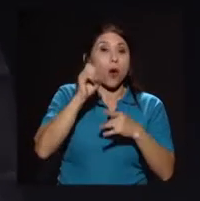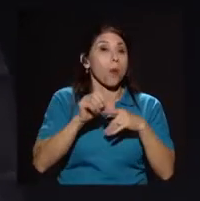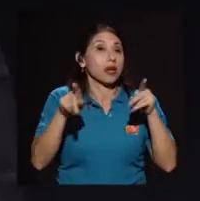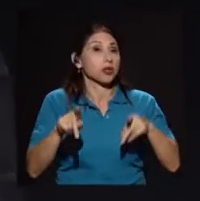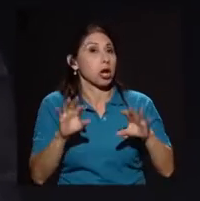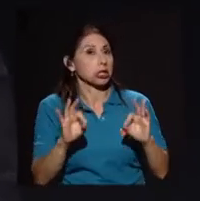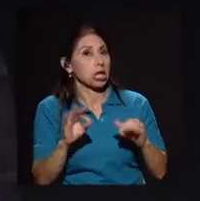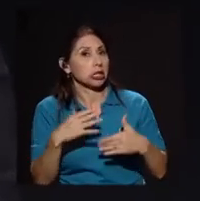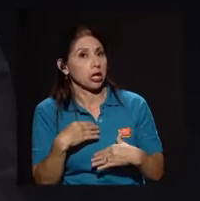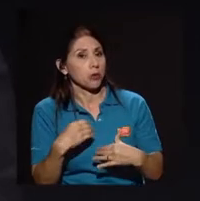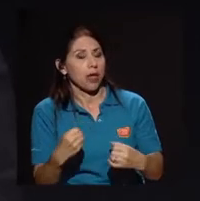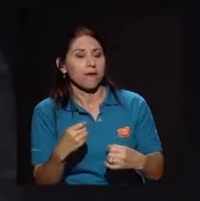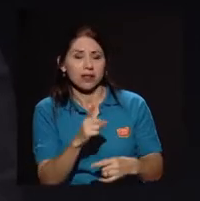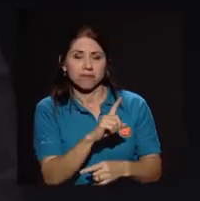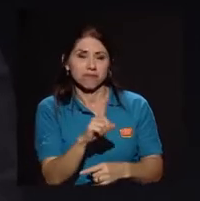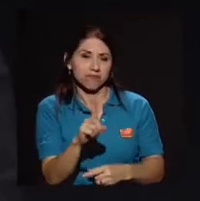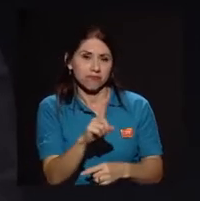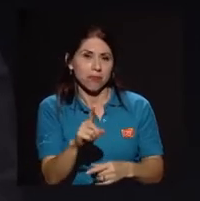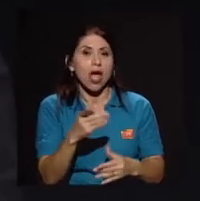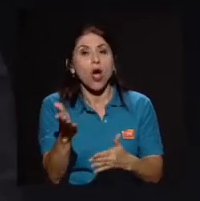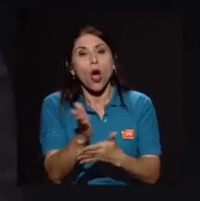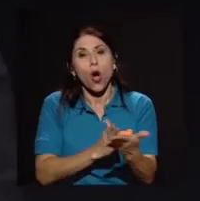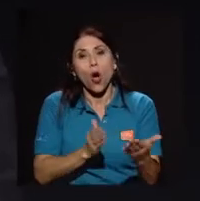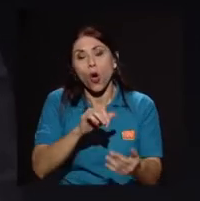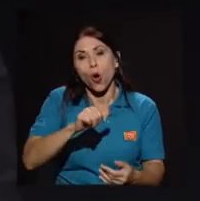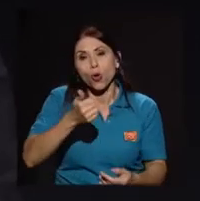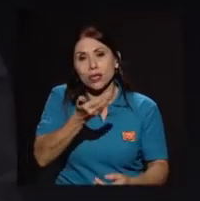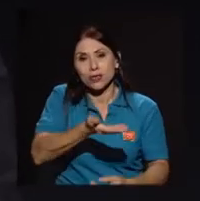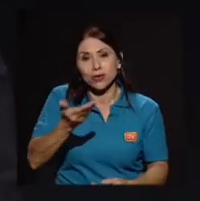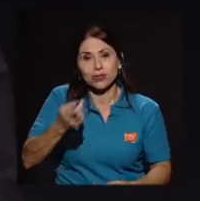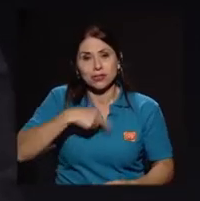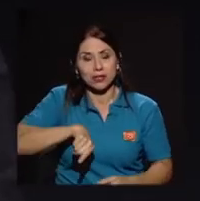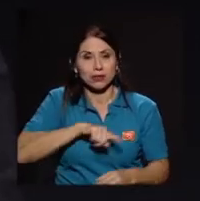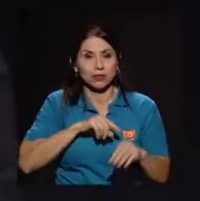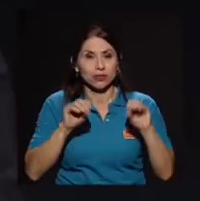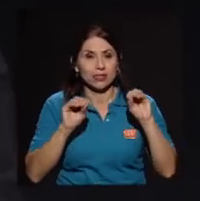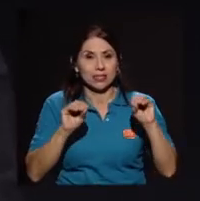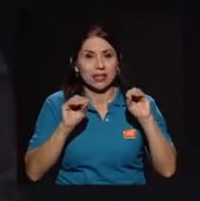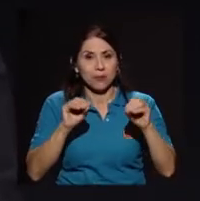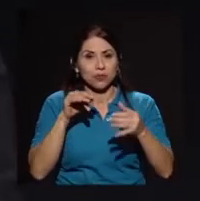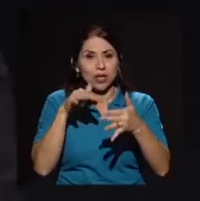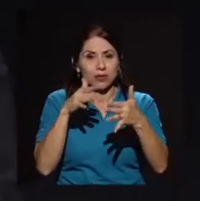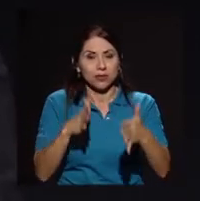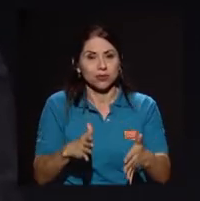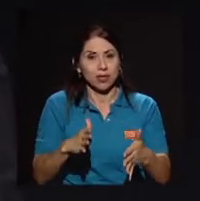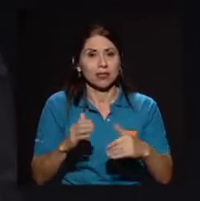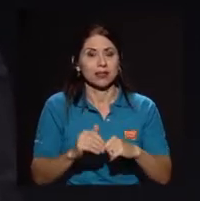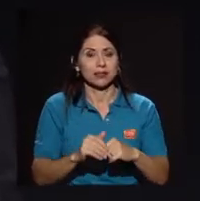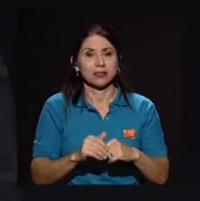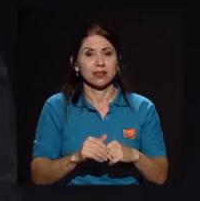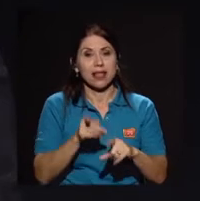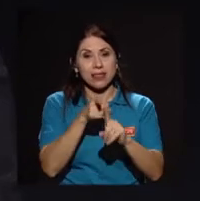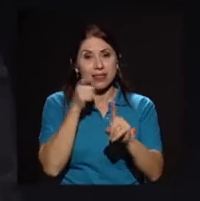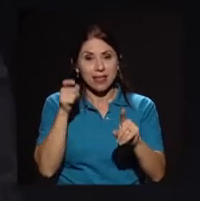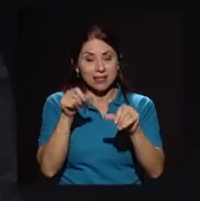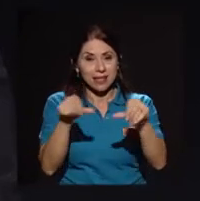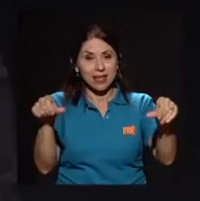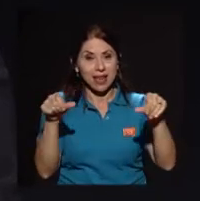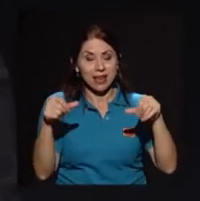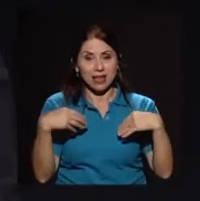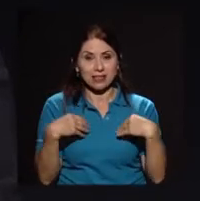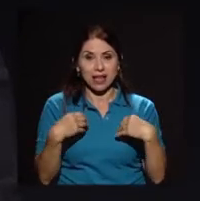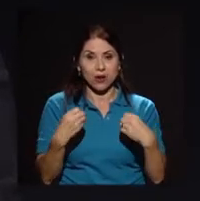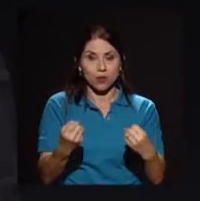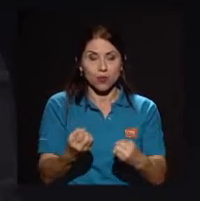aspectos que nosotros les enseñamos a los estudiantes desde la parte de lo que es la salud pública, que se llama así los